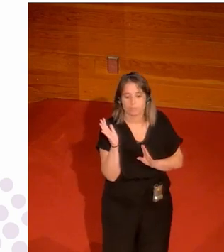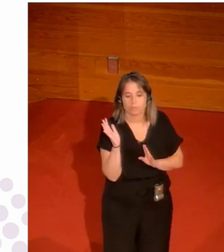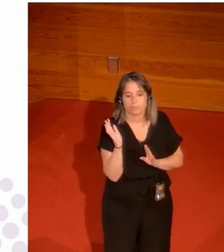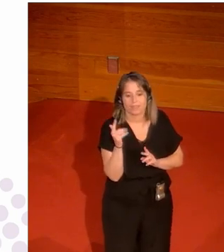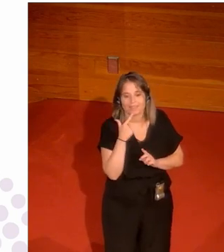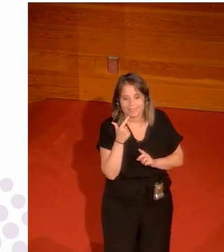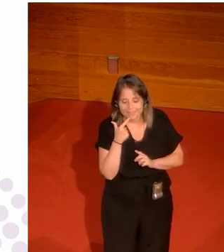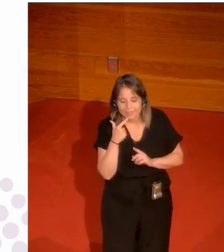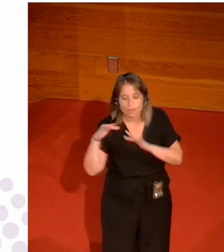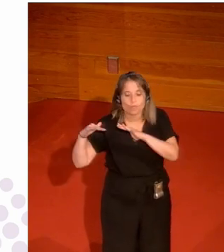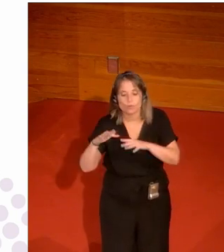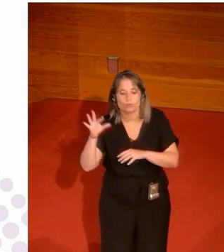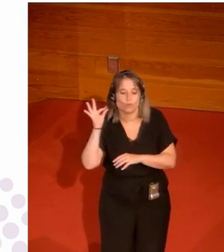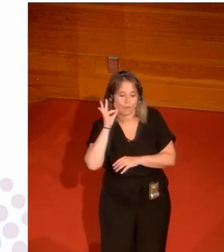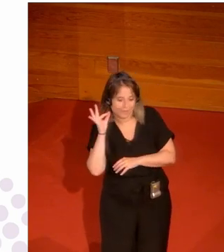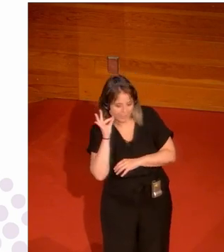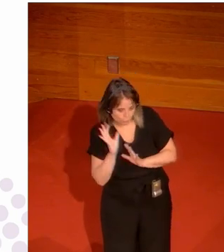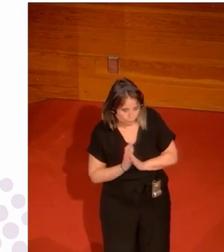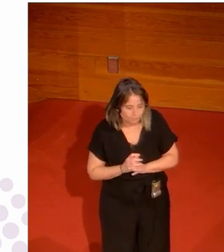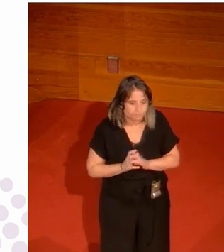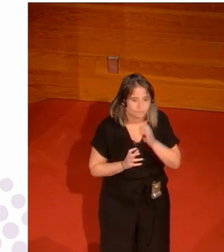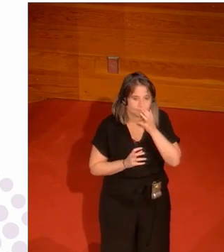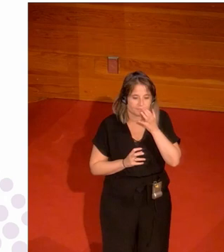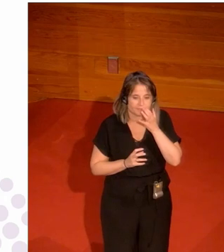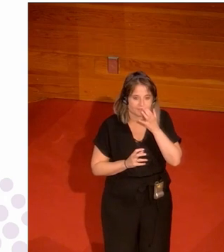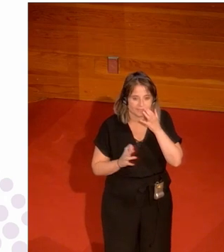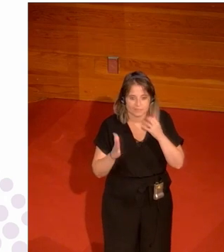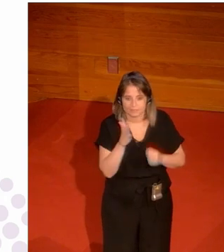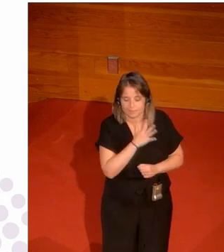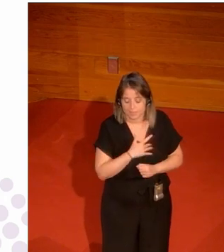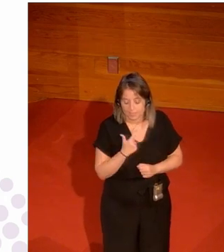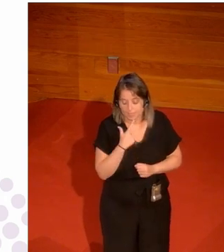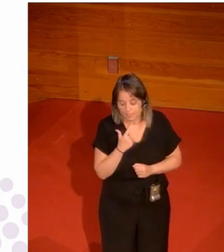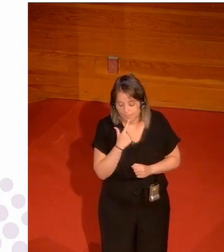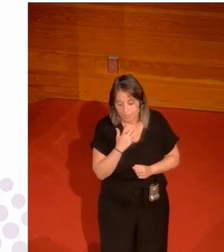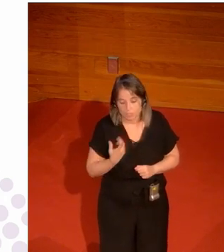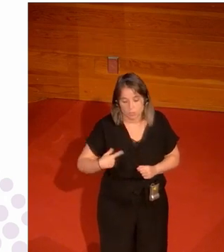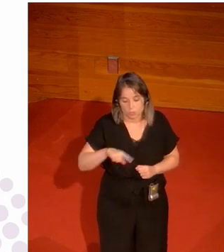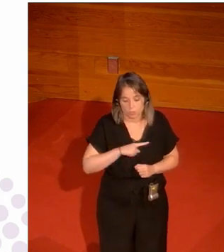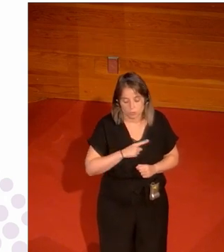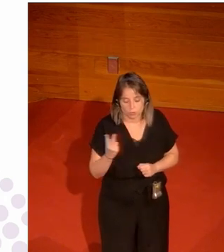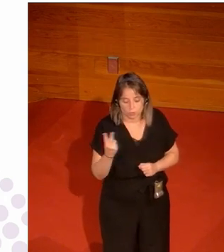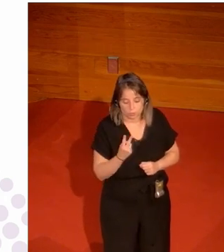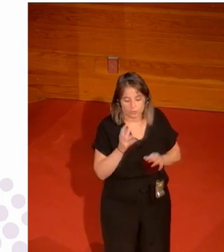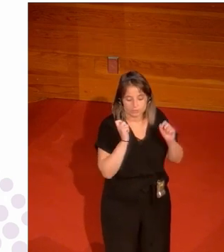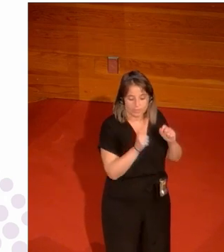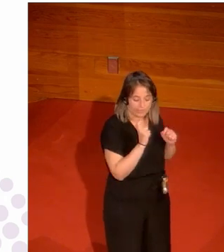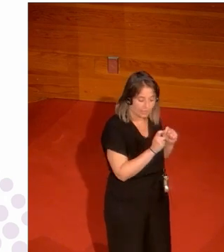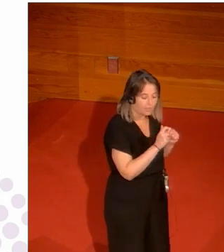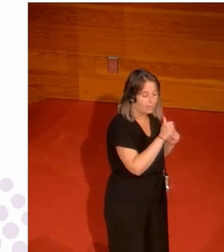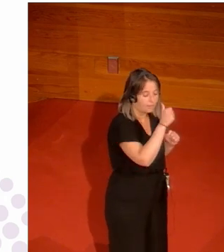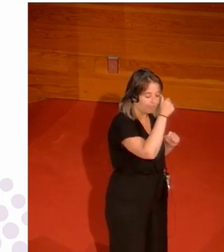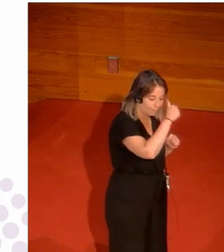indica que es fútbol femenino sí entonces lo que se está marcando o marcamos los dos es fútbol masculino y